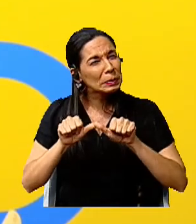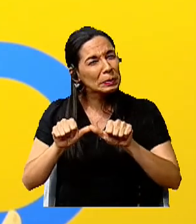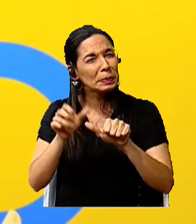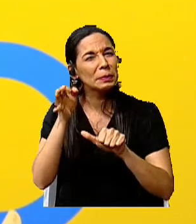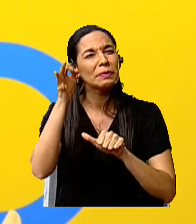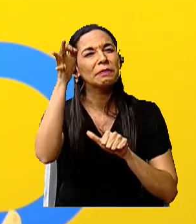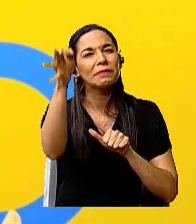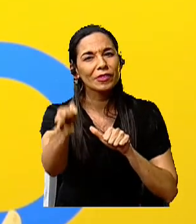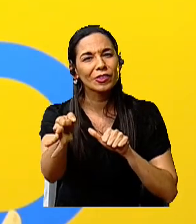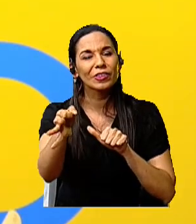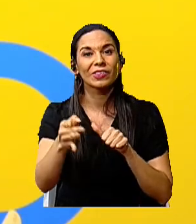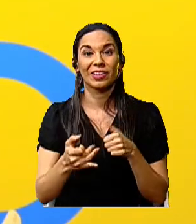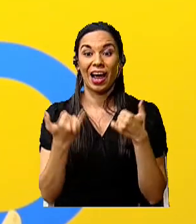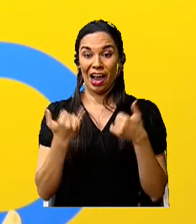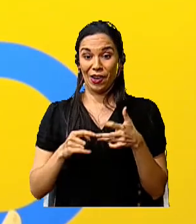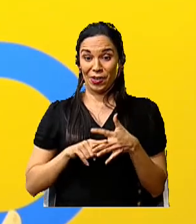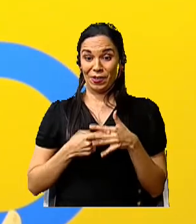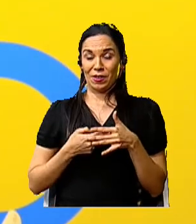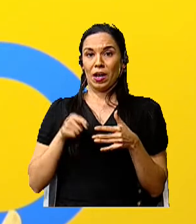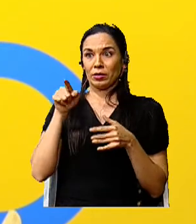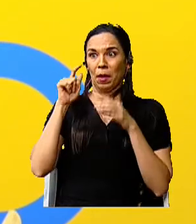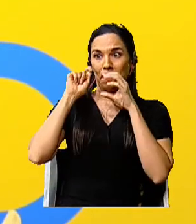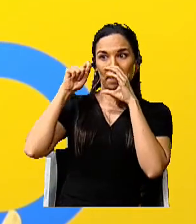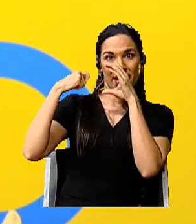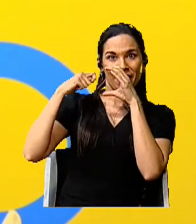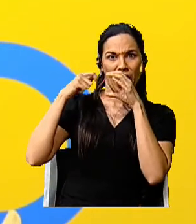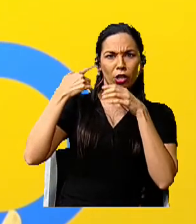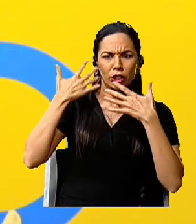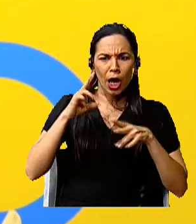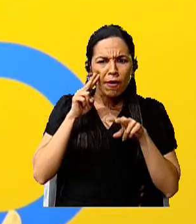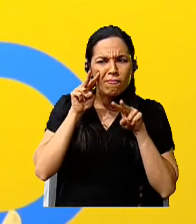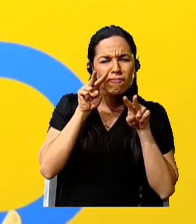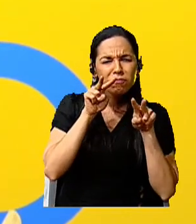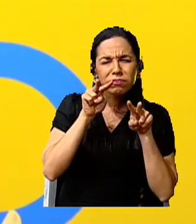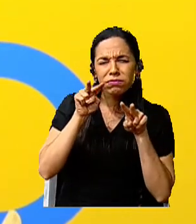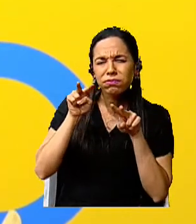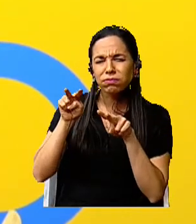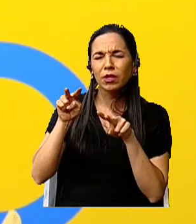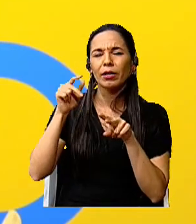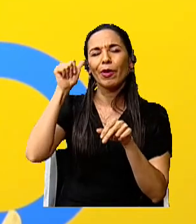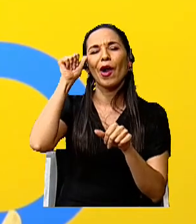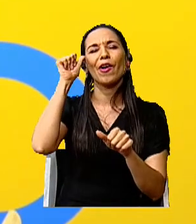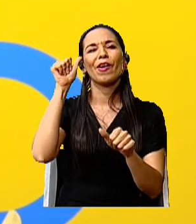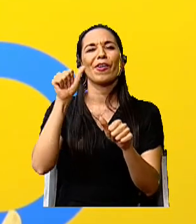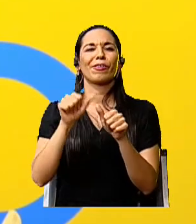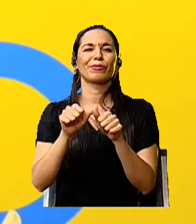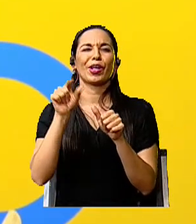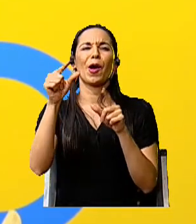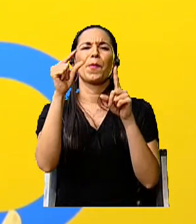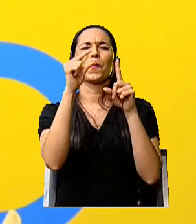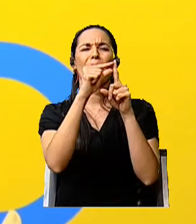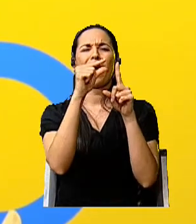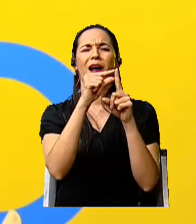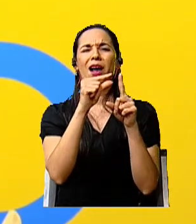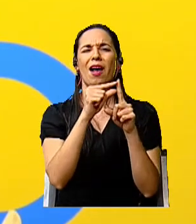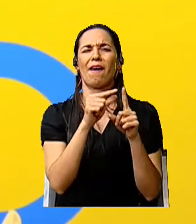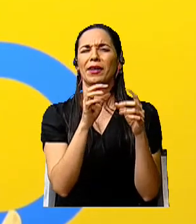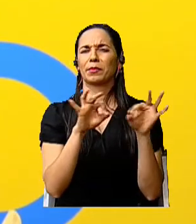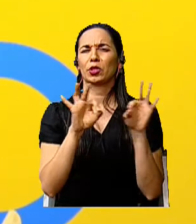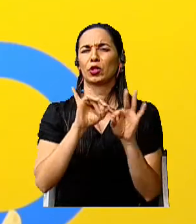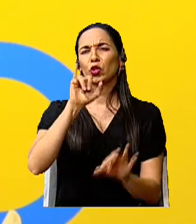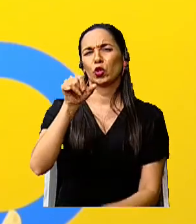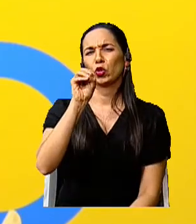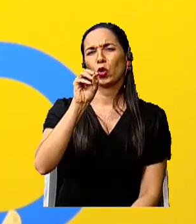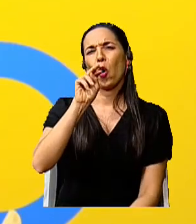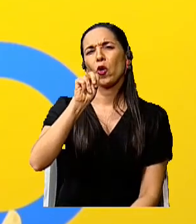futuro. A partir de ese video vamos a retomar esos conceptos que el profesor Johnny